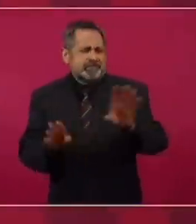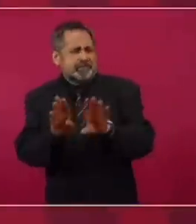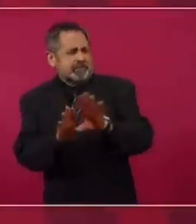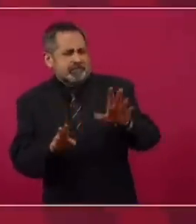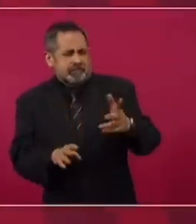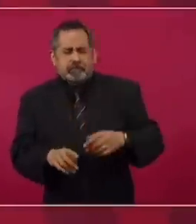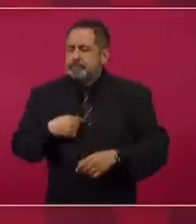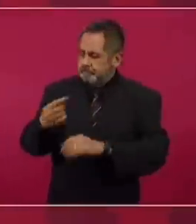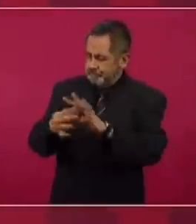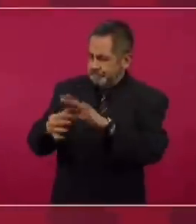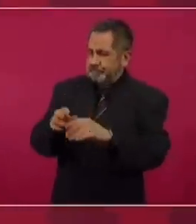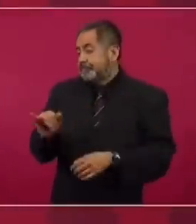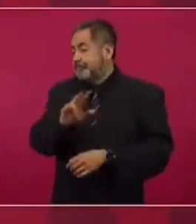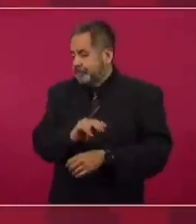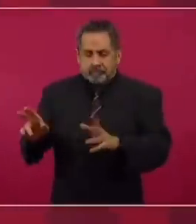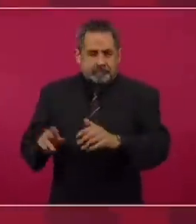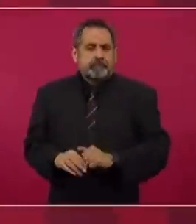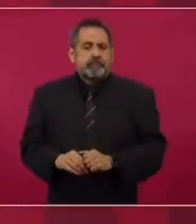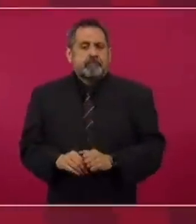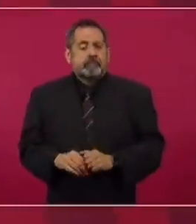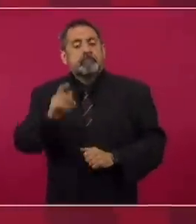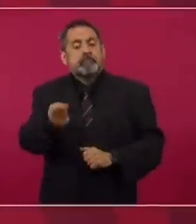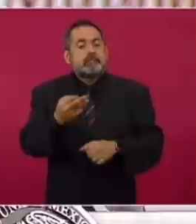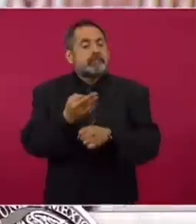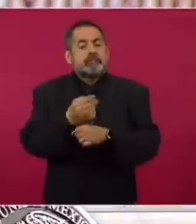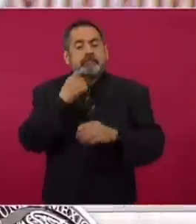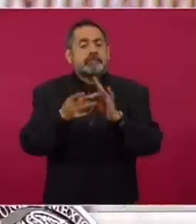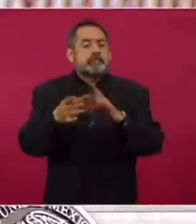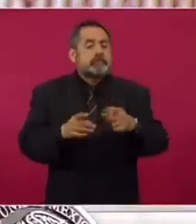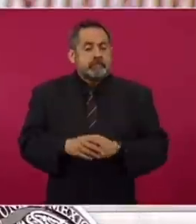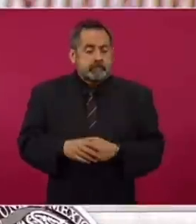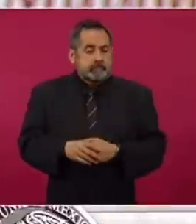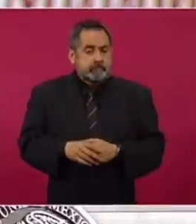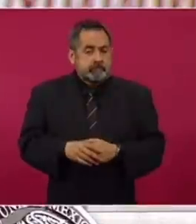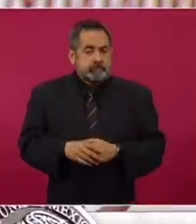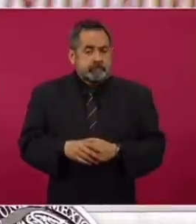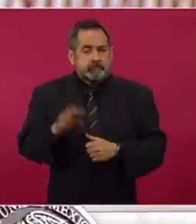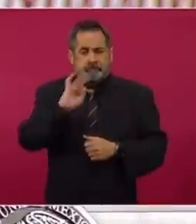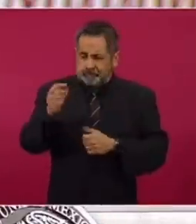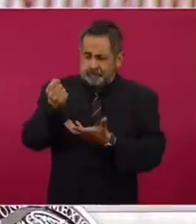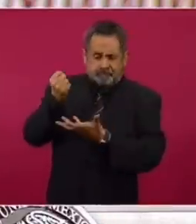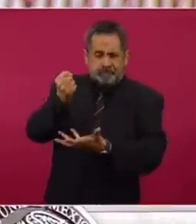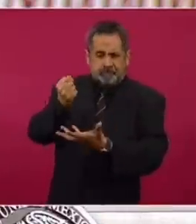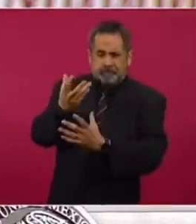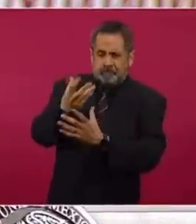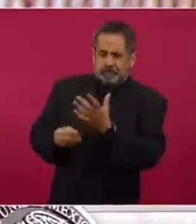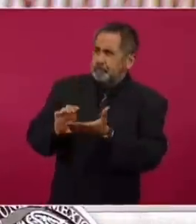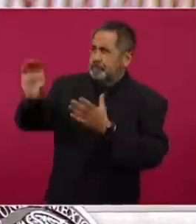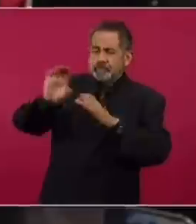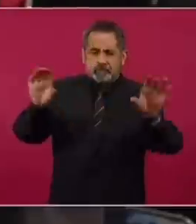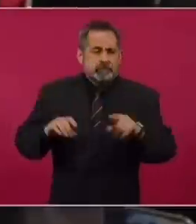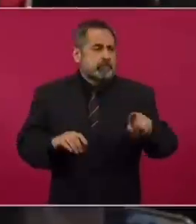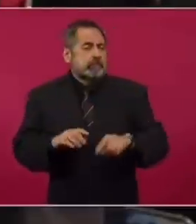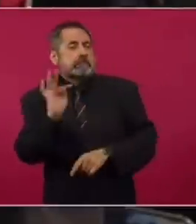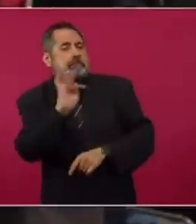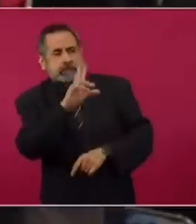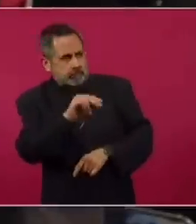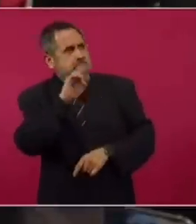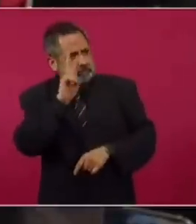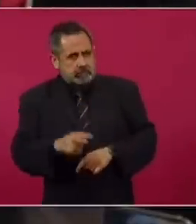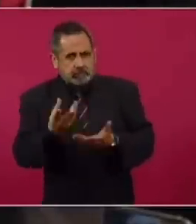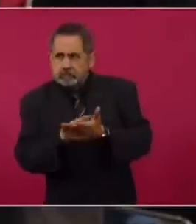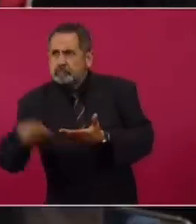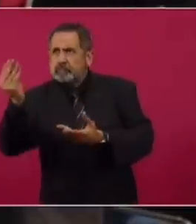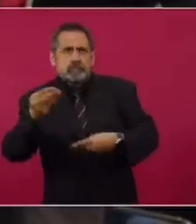cómo, cómo? Le voy a explicar. Estamos hablando de que hubo una posible salida de capitales. No, se fueron, se fueron, cambiaron ahí.